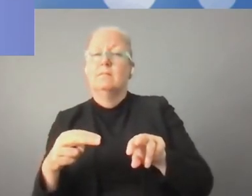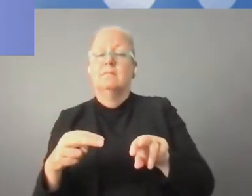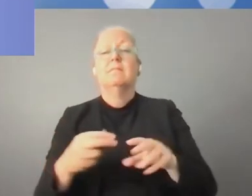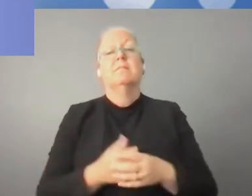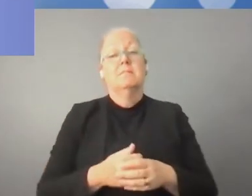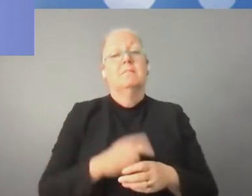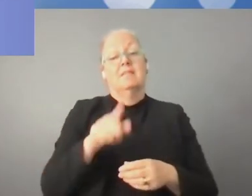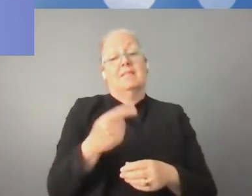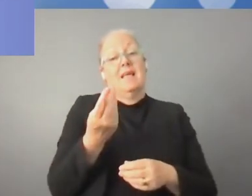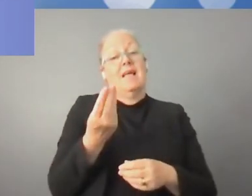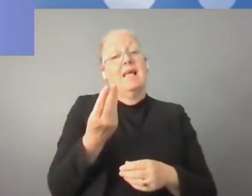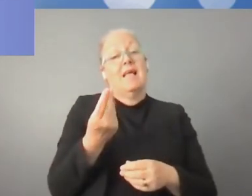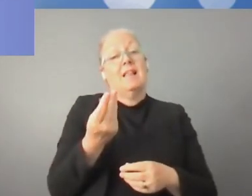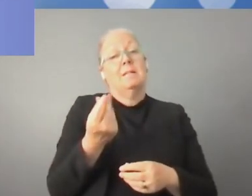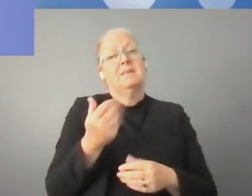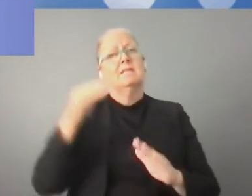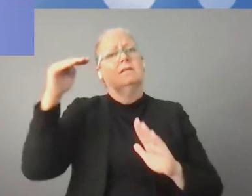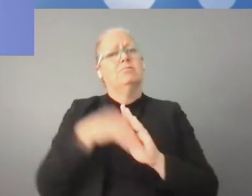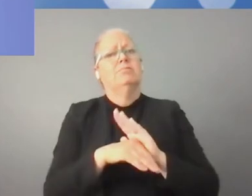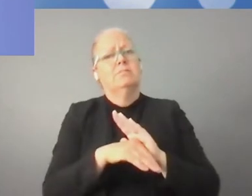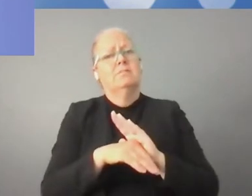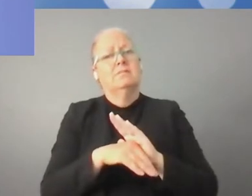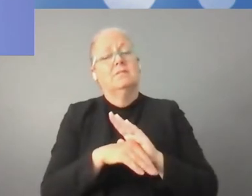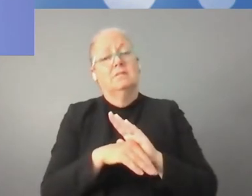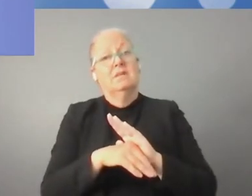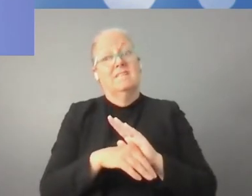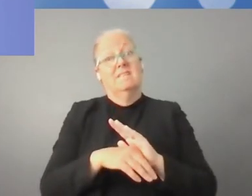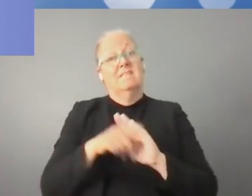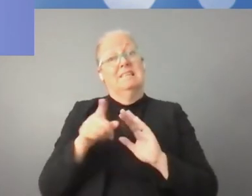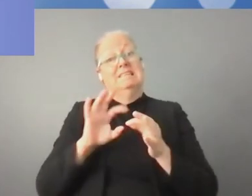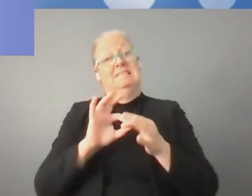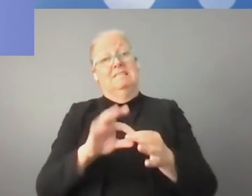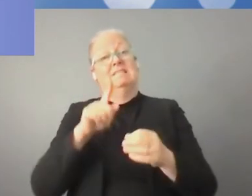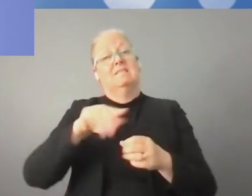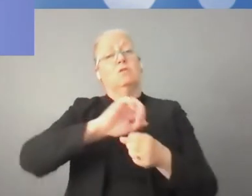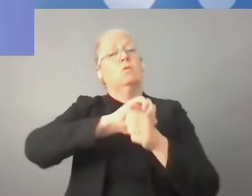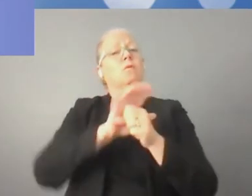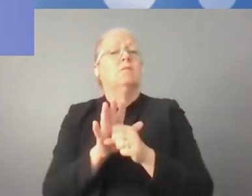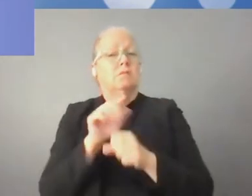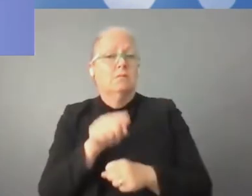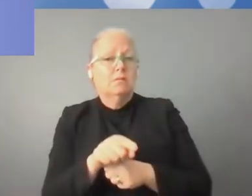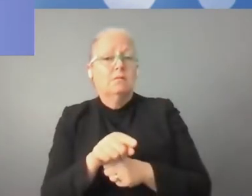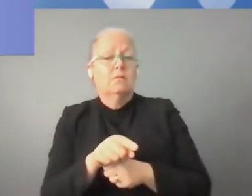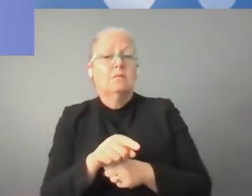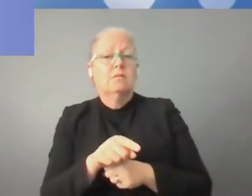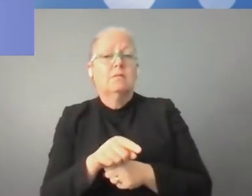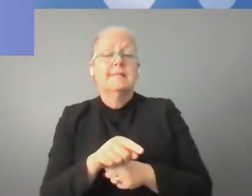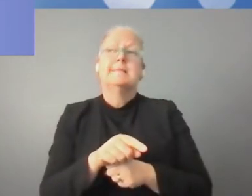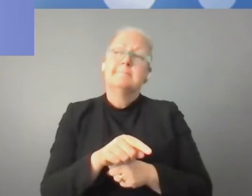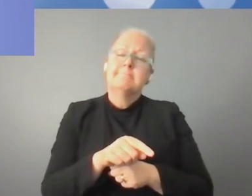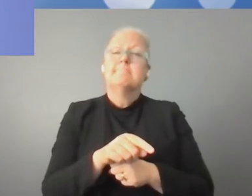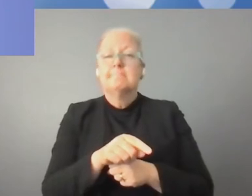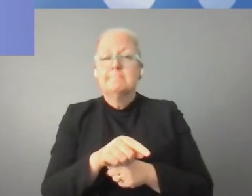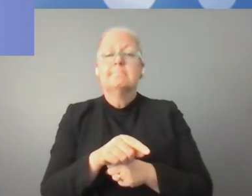experiencias positivas. La pandemia obviamente tuvo grandes y negativos